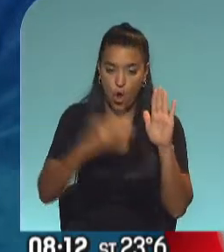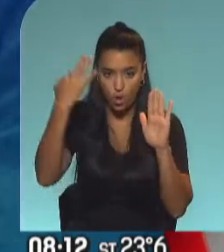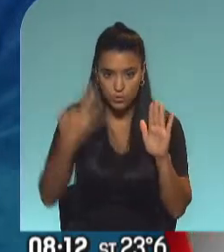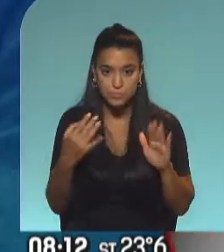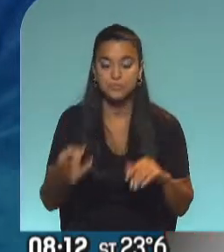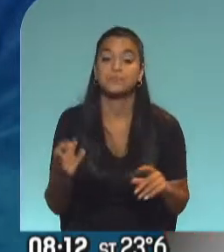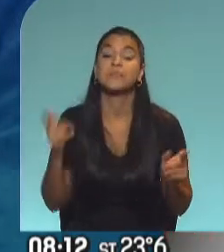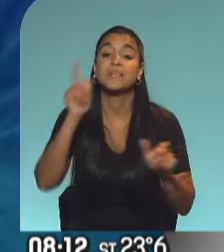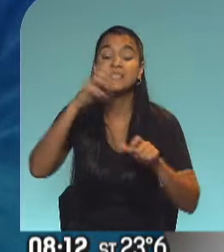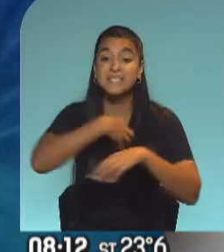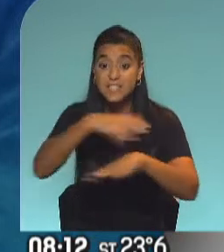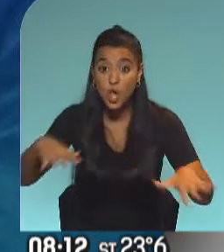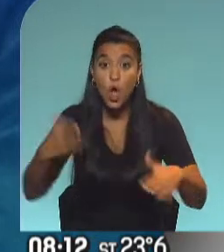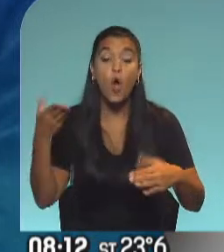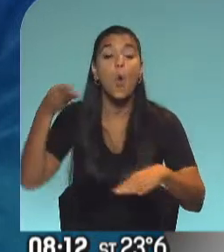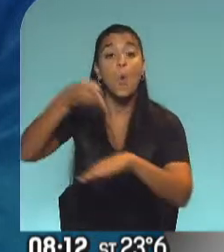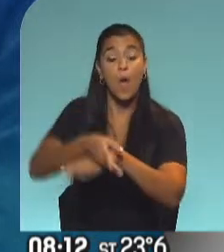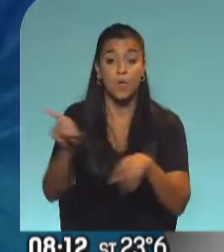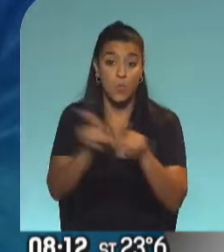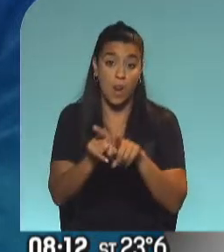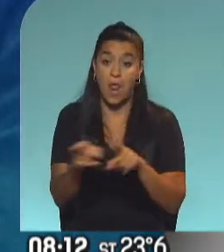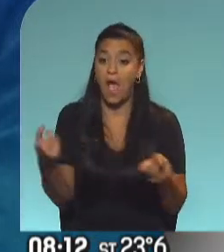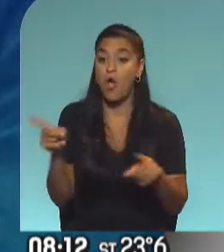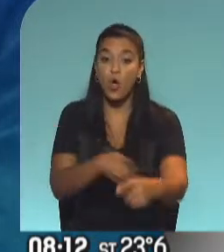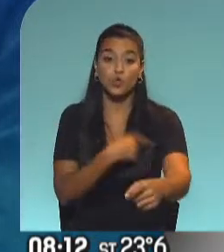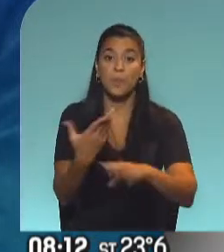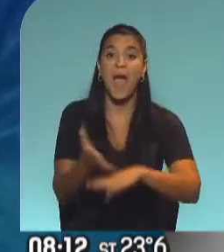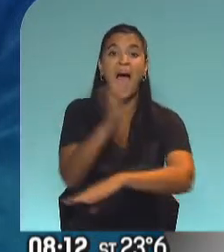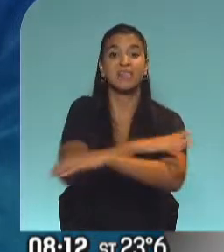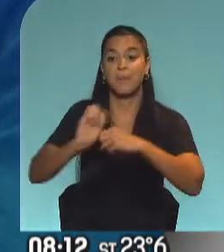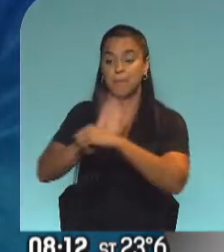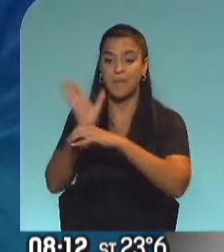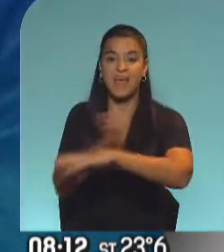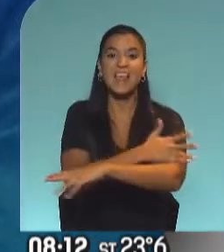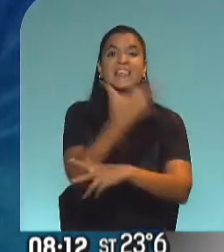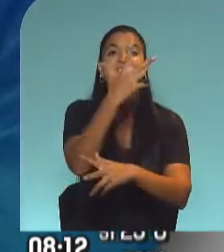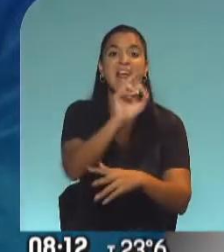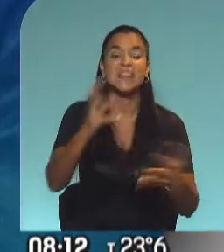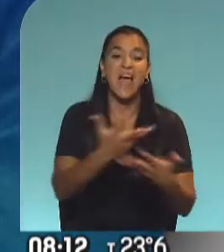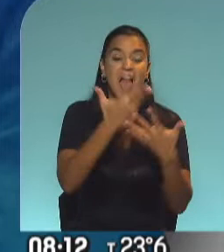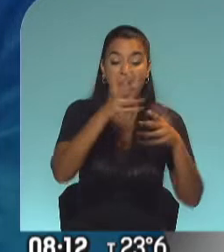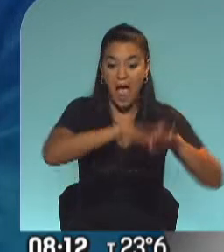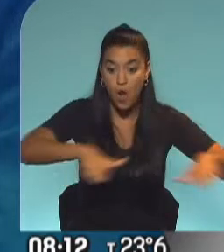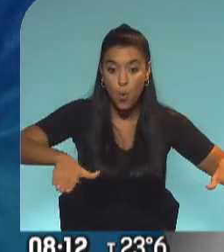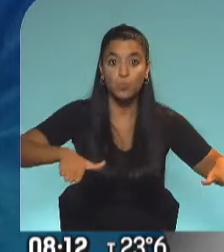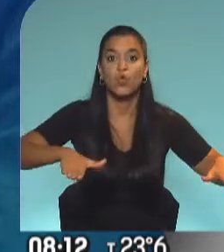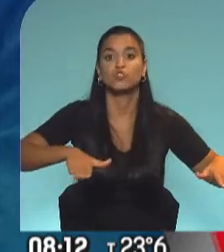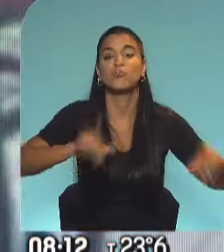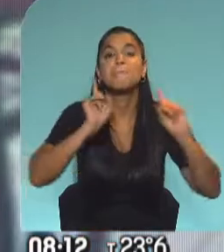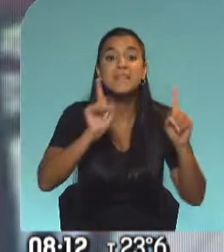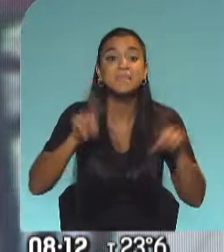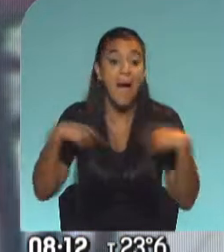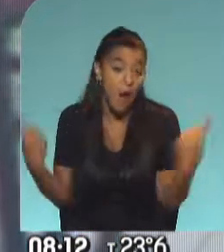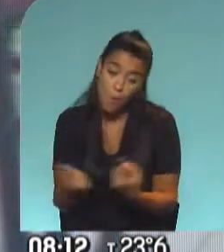¿Van a ir los chicos como estábamos acostumbrados en la prepandemia, 30 alumnos en una misma aula? Bueno, en principio